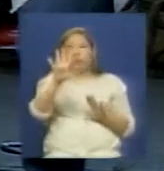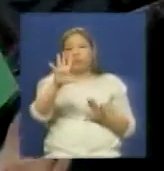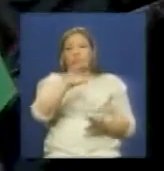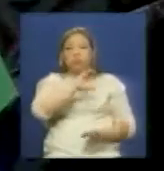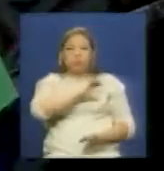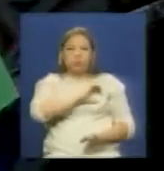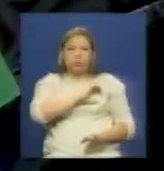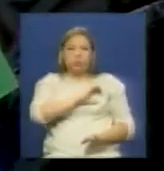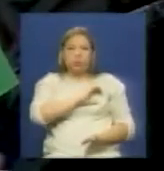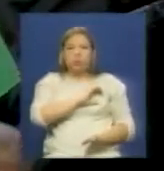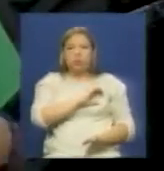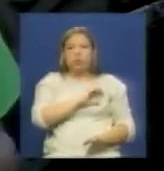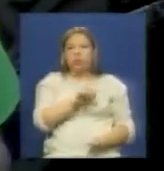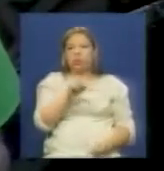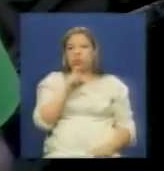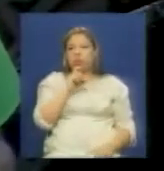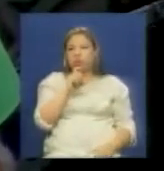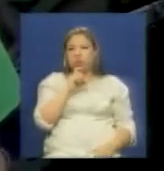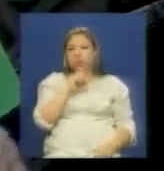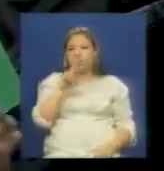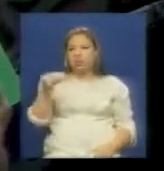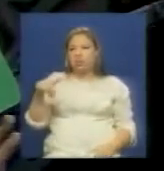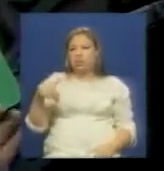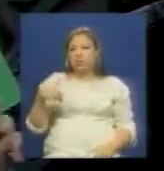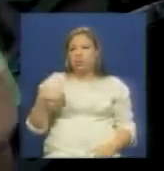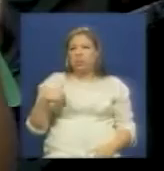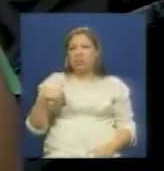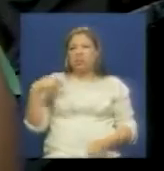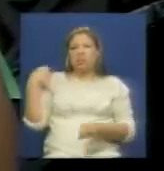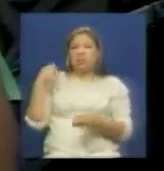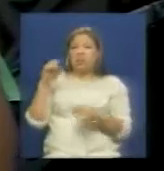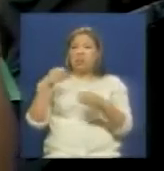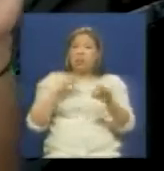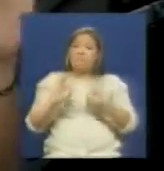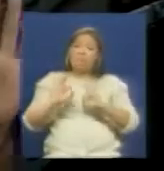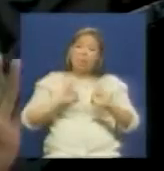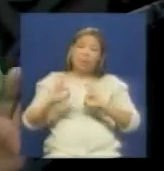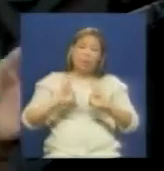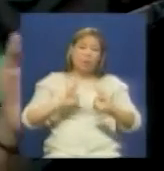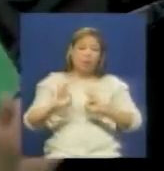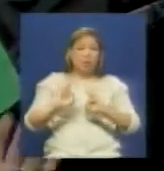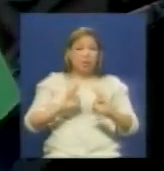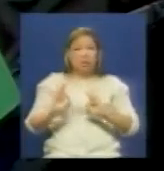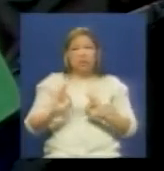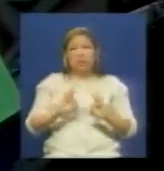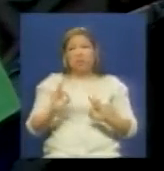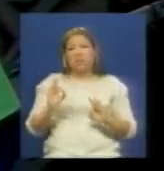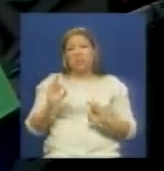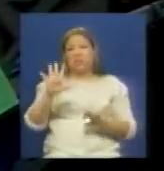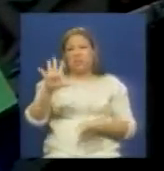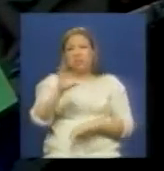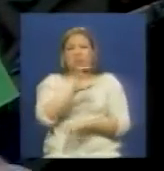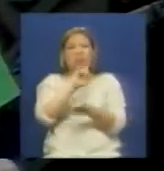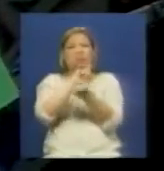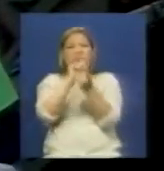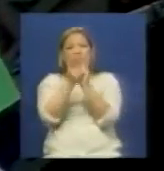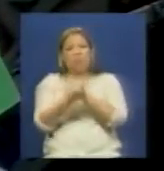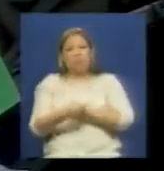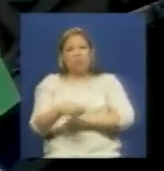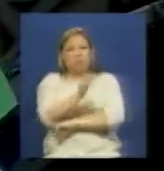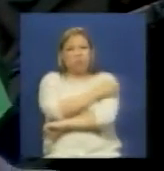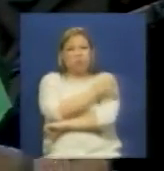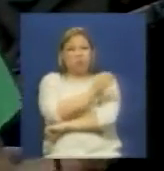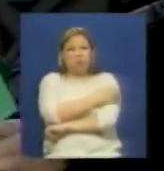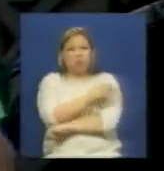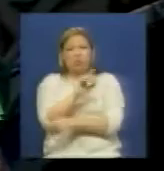de enero que además es un escenario un supuesto negado para nosotros pero sin duda alguna hay que estar preparados para eso ¿por qué? porque ellos vienen con esa intención es la política de la derecha